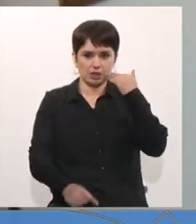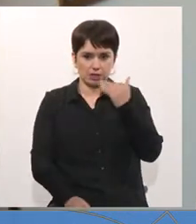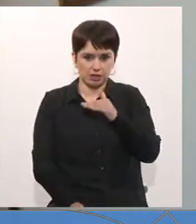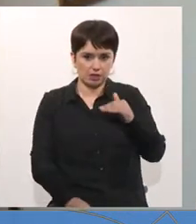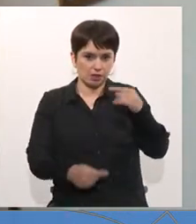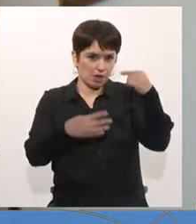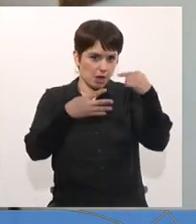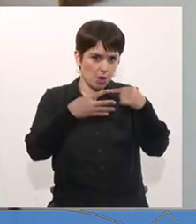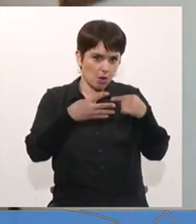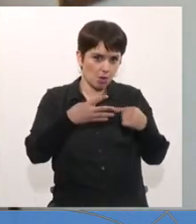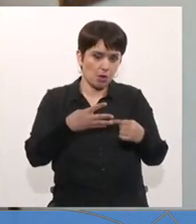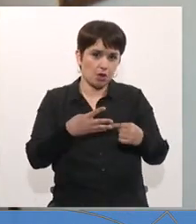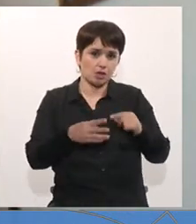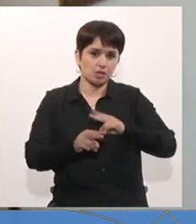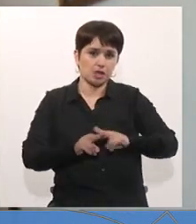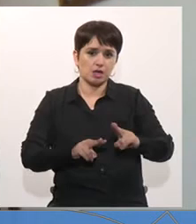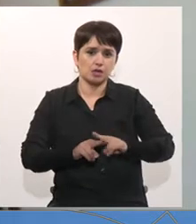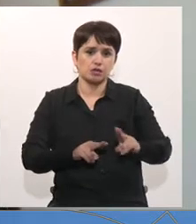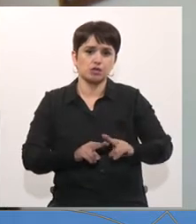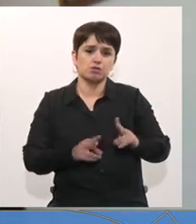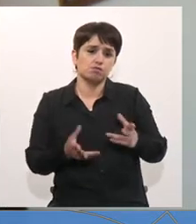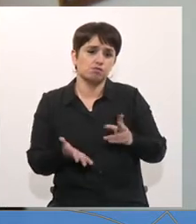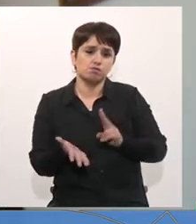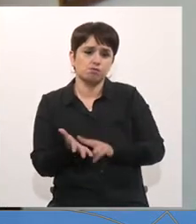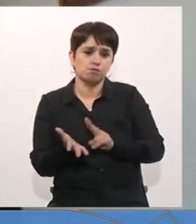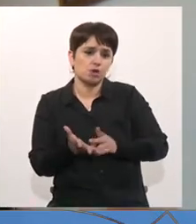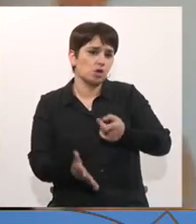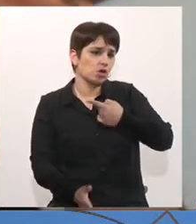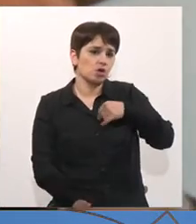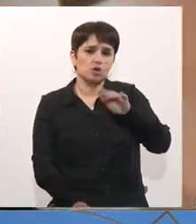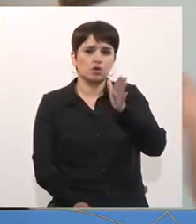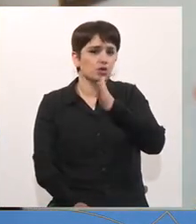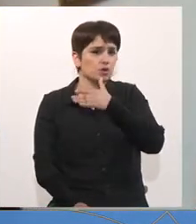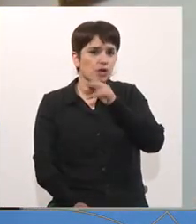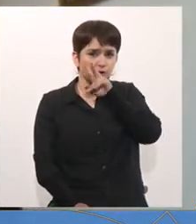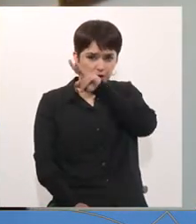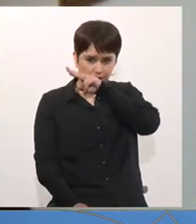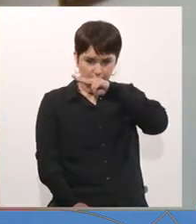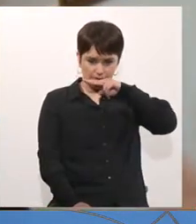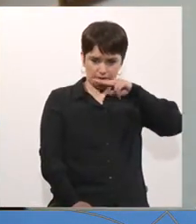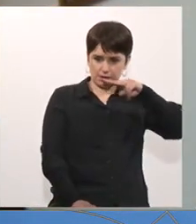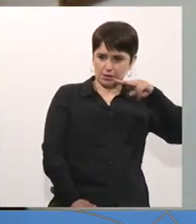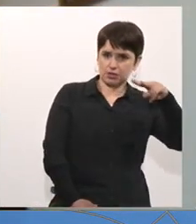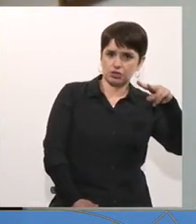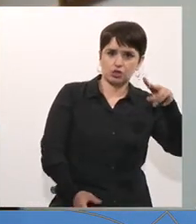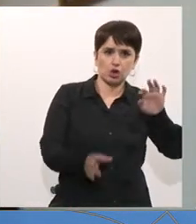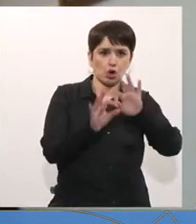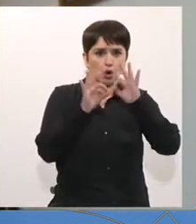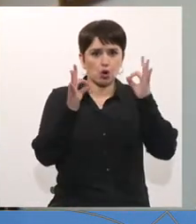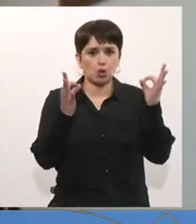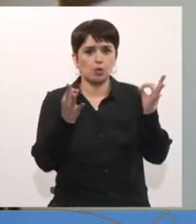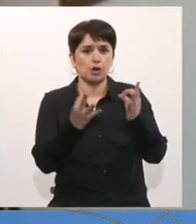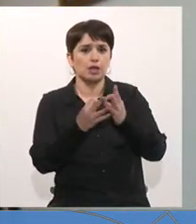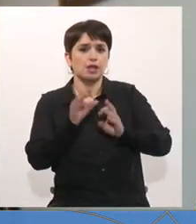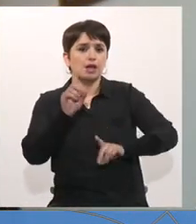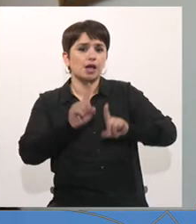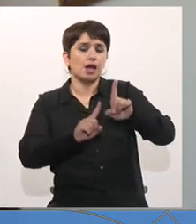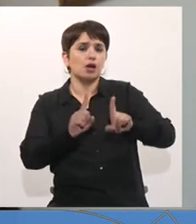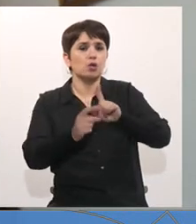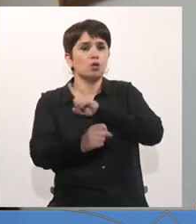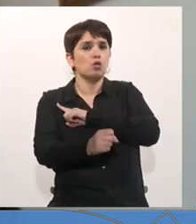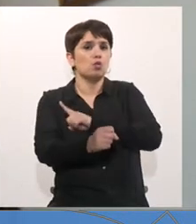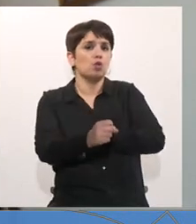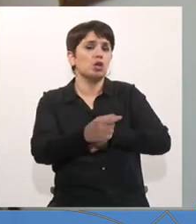innumerables medidas adoptadas. Bueno, la verdad es que nosotros no tenemos la mirada sistémica, a veces, digamos, que la tienen ciertamente los poderes